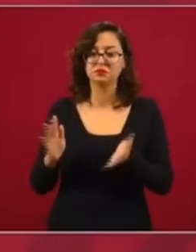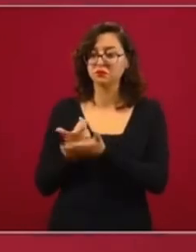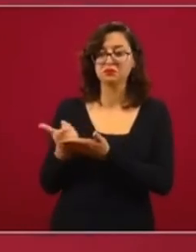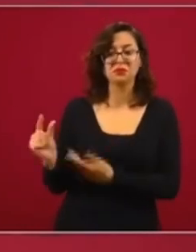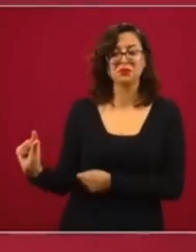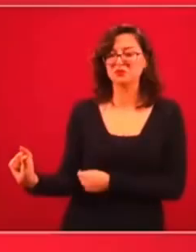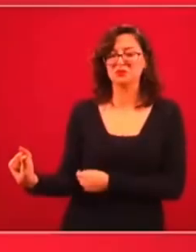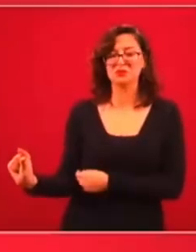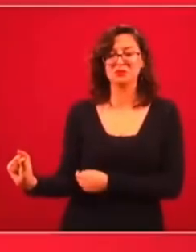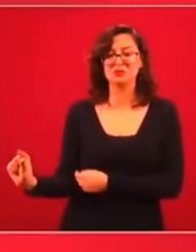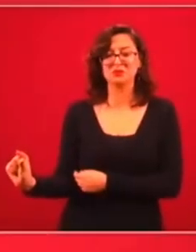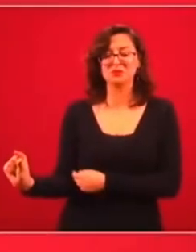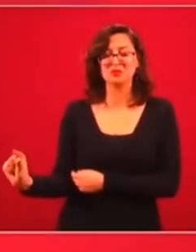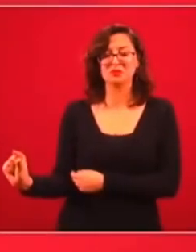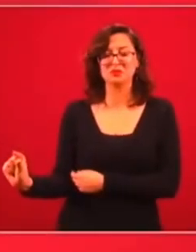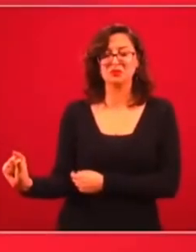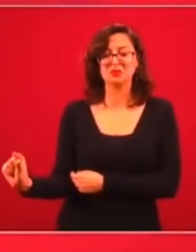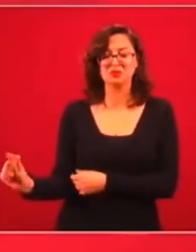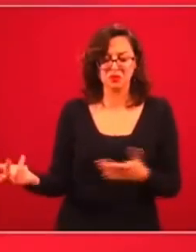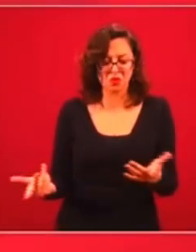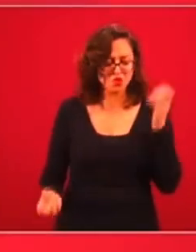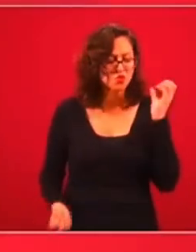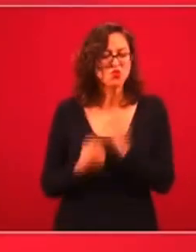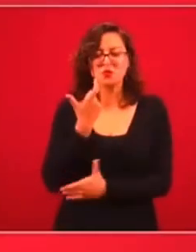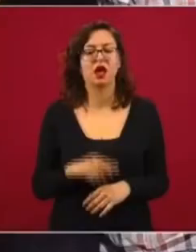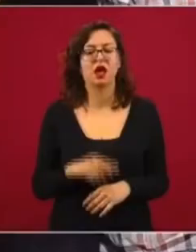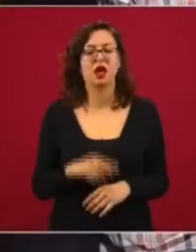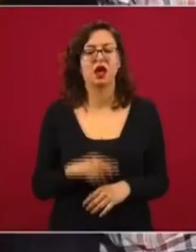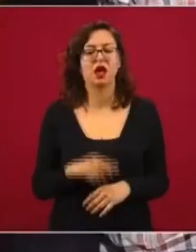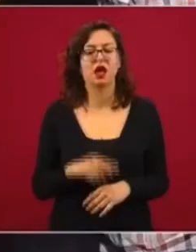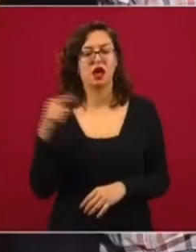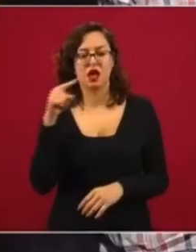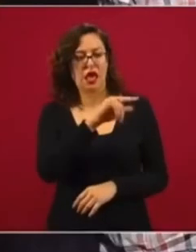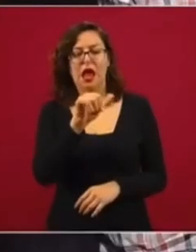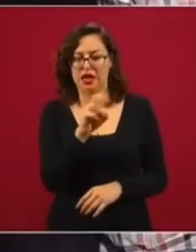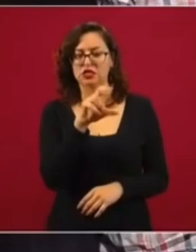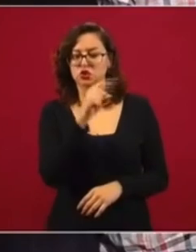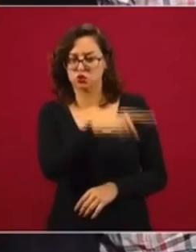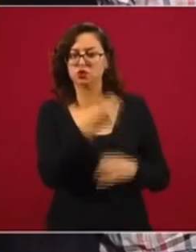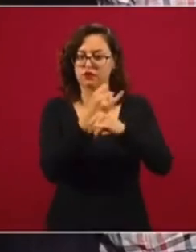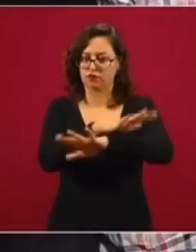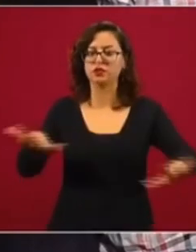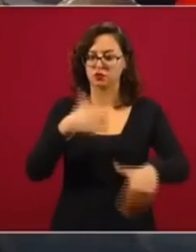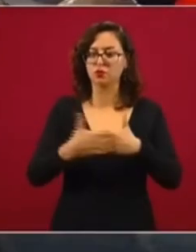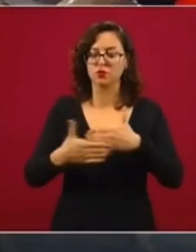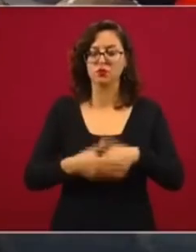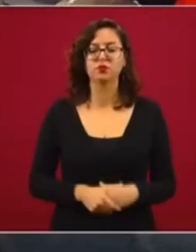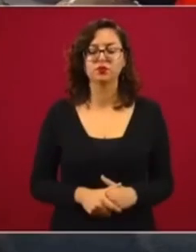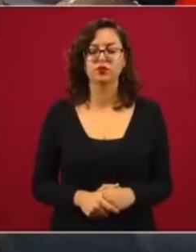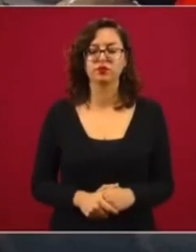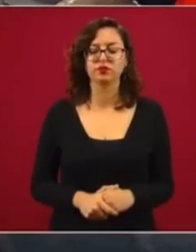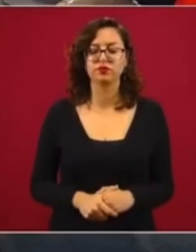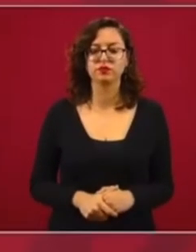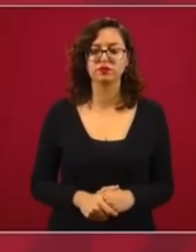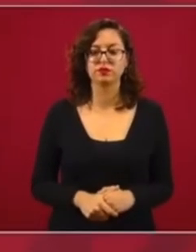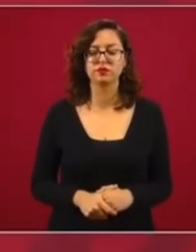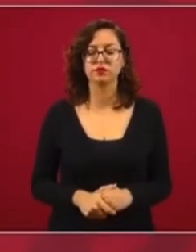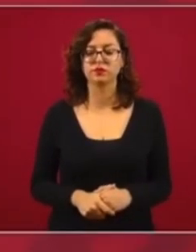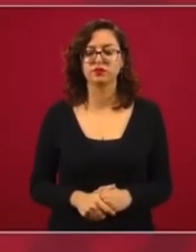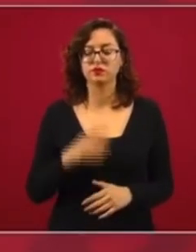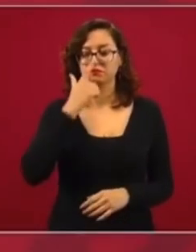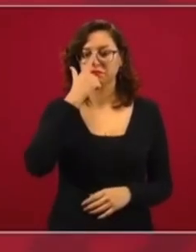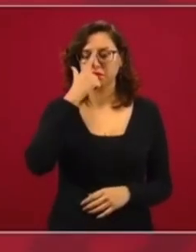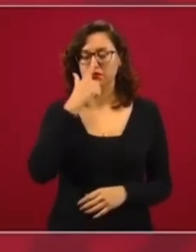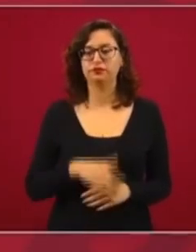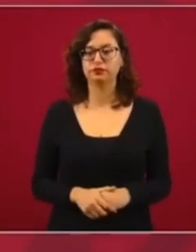es, vamos a decir, se va a bautizar así, tarifa social. Jesús Ramírez va a dar el informe. Y tenemos los